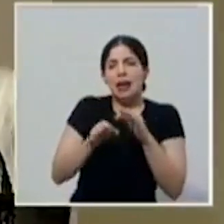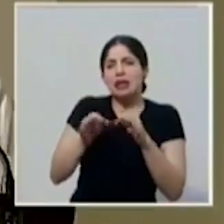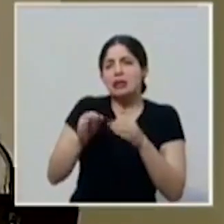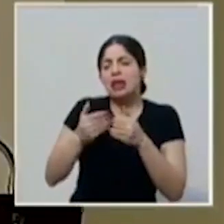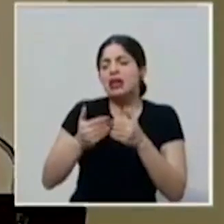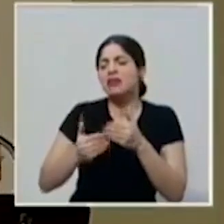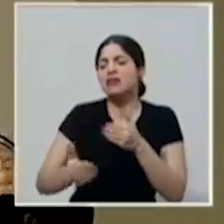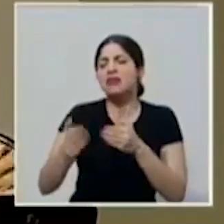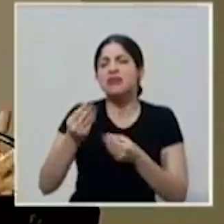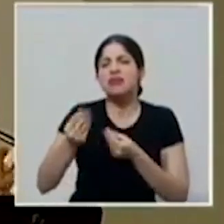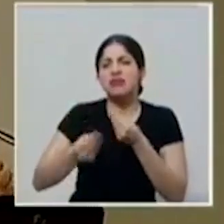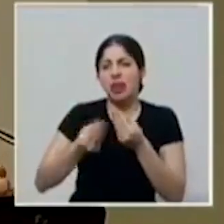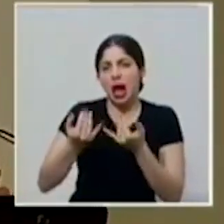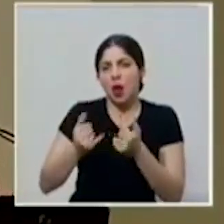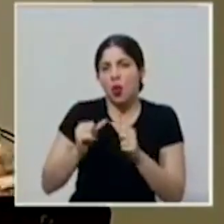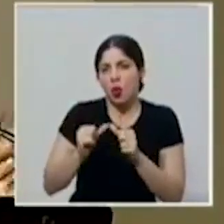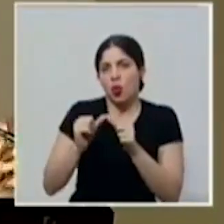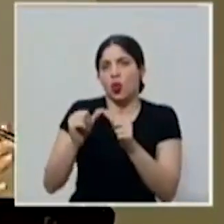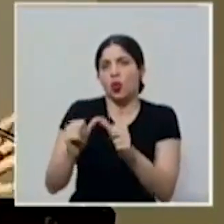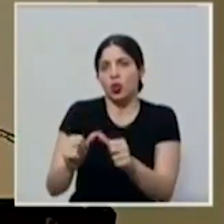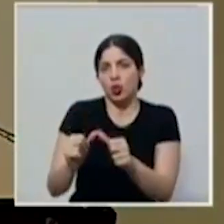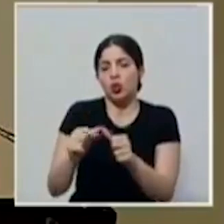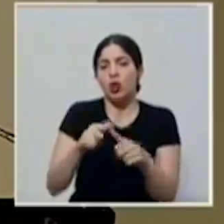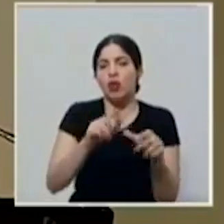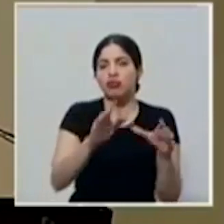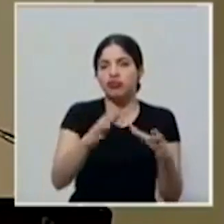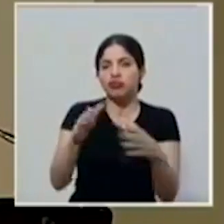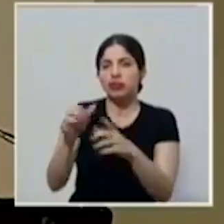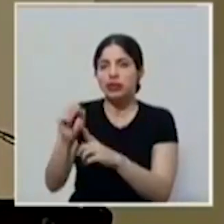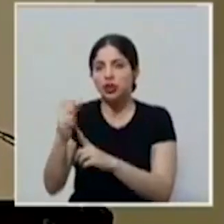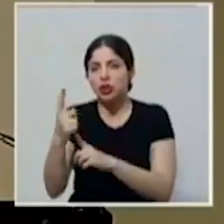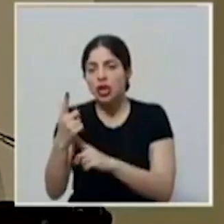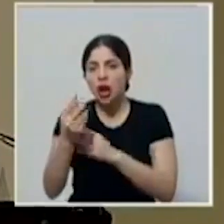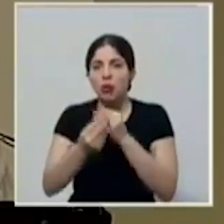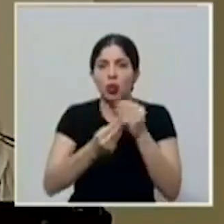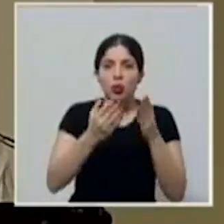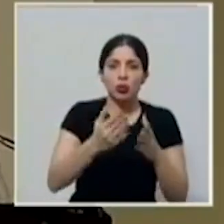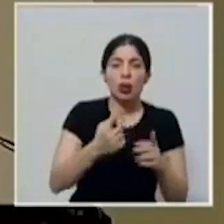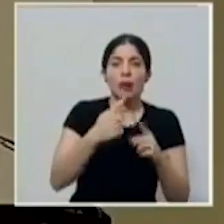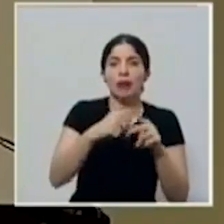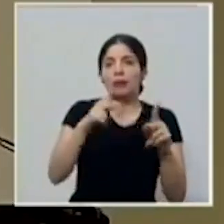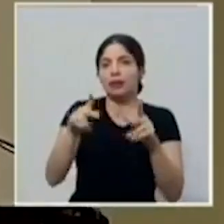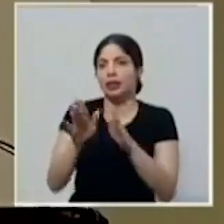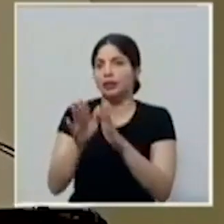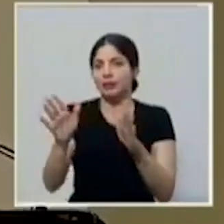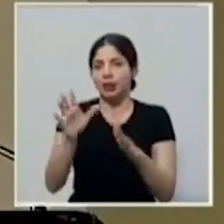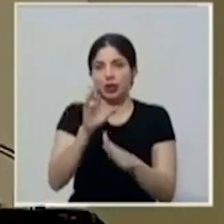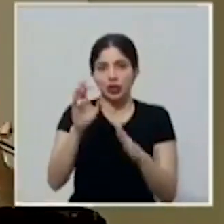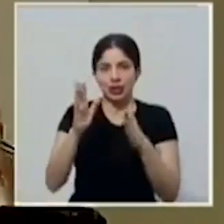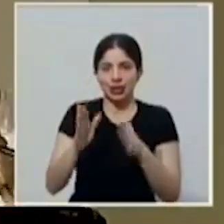que continúa con los sectores sociales, productivos y sociedad civil costarricense.